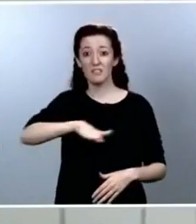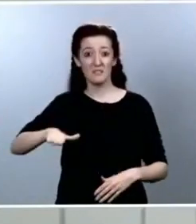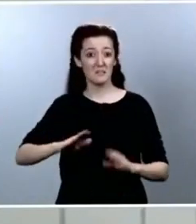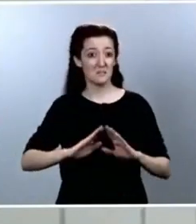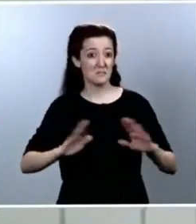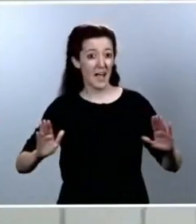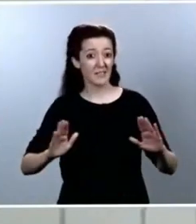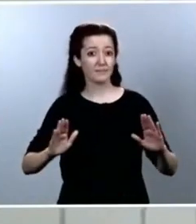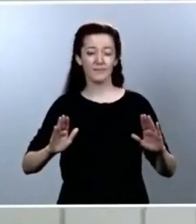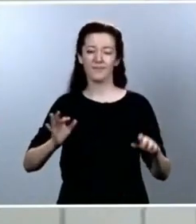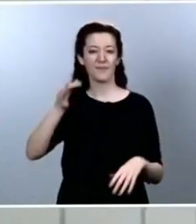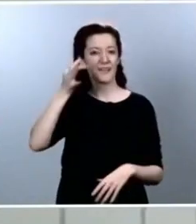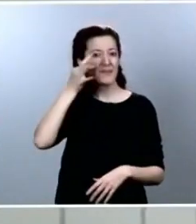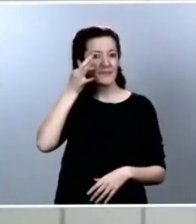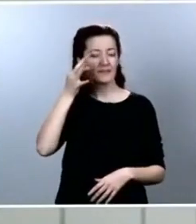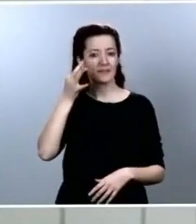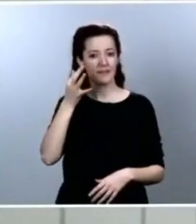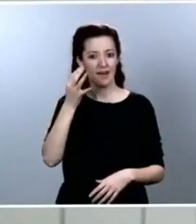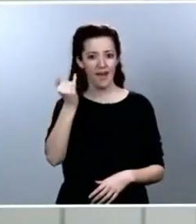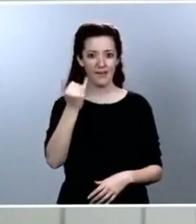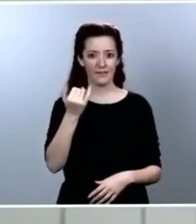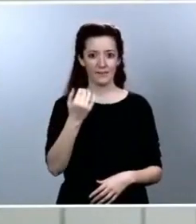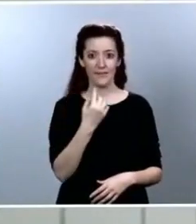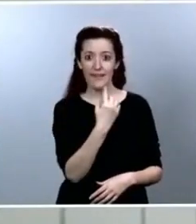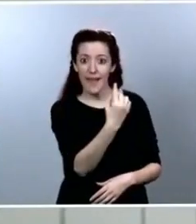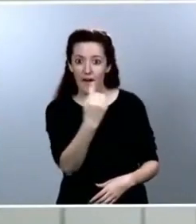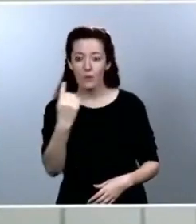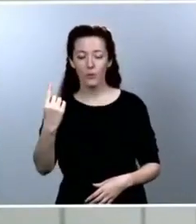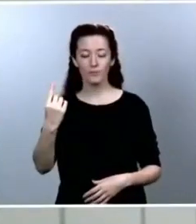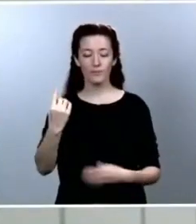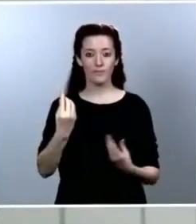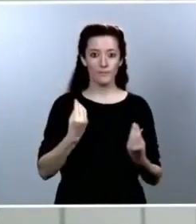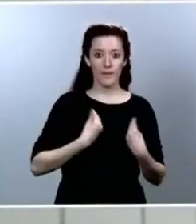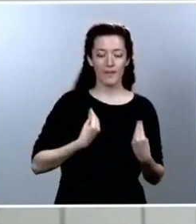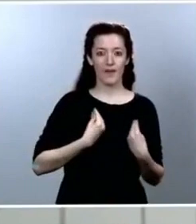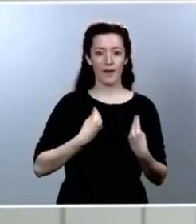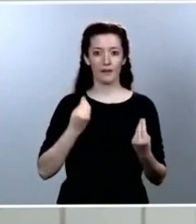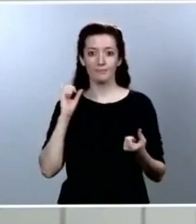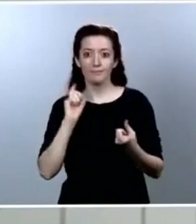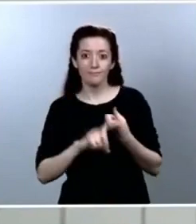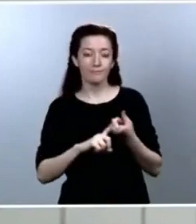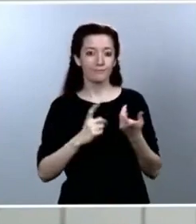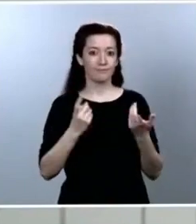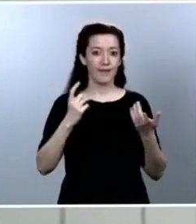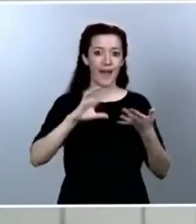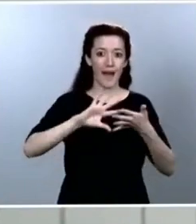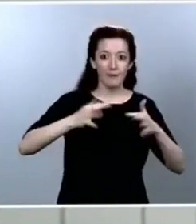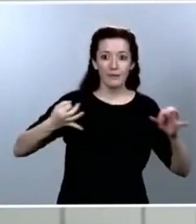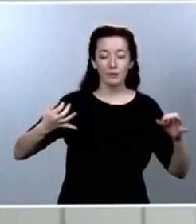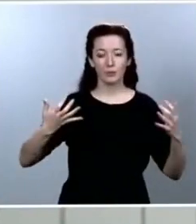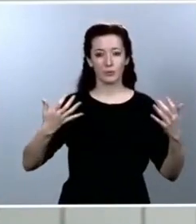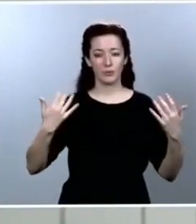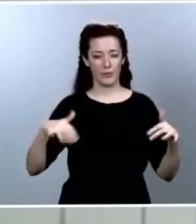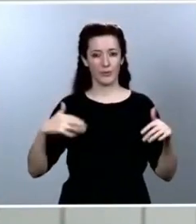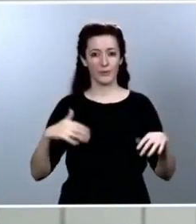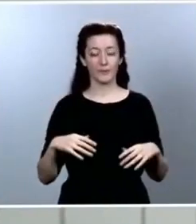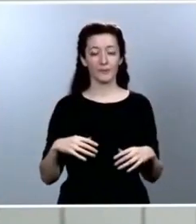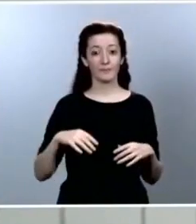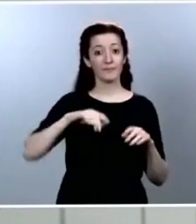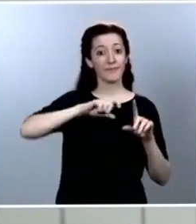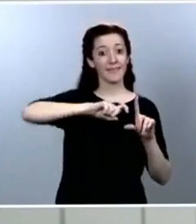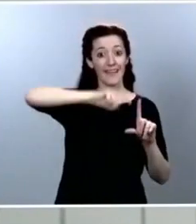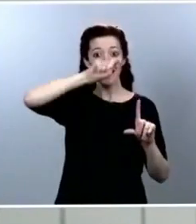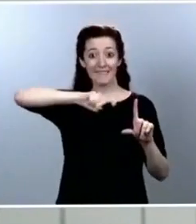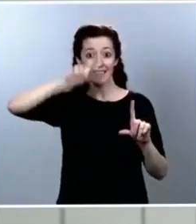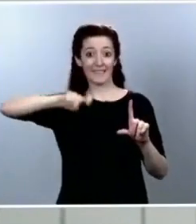El presidente del Gobierno, Pedro Sánchez, ha anunciado este sábado que a partir del 2 de mayo los ciudadanos podrán salir a dar paseos